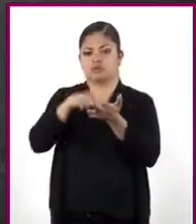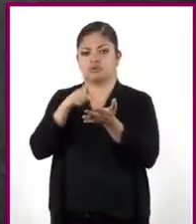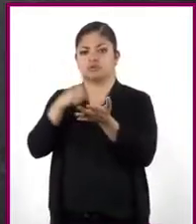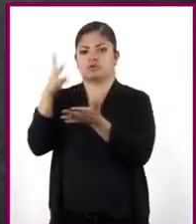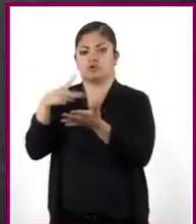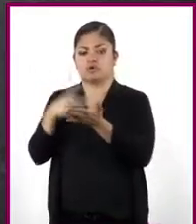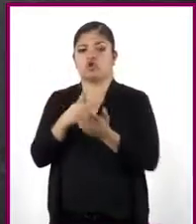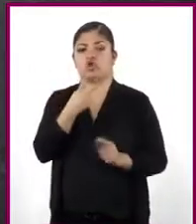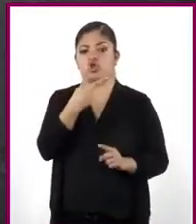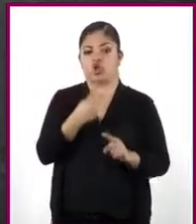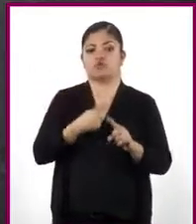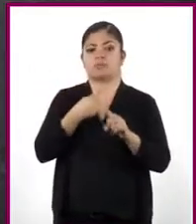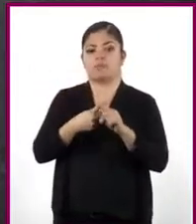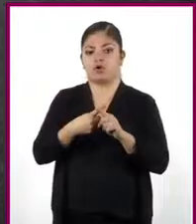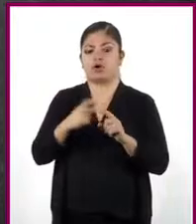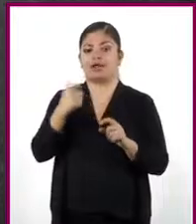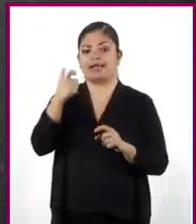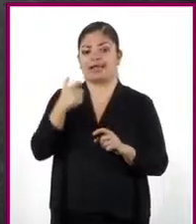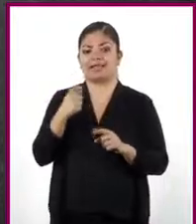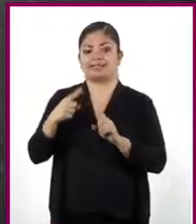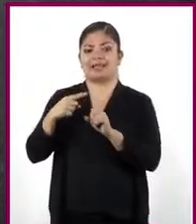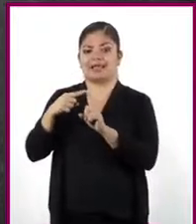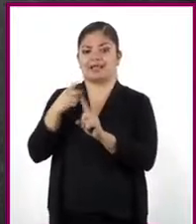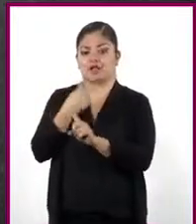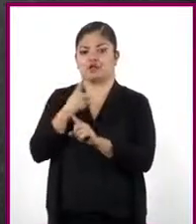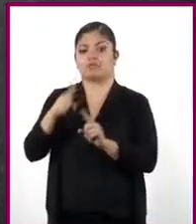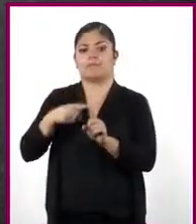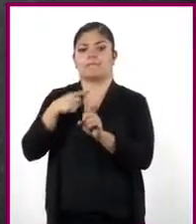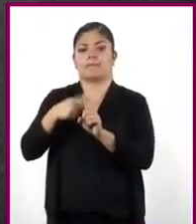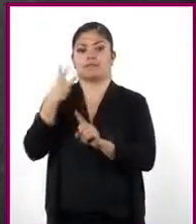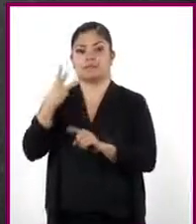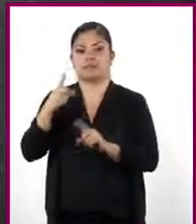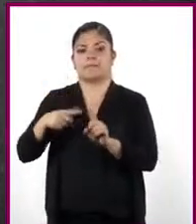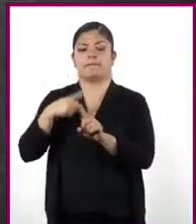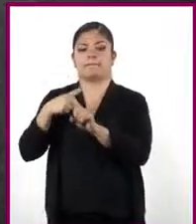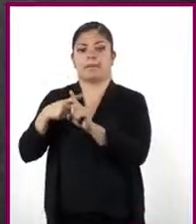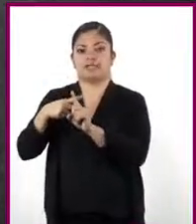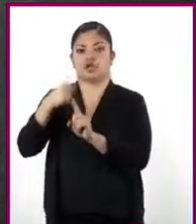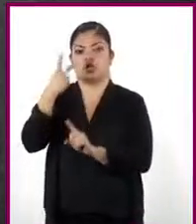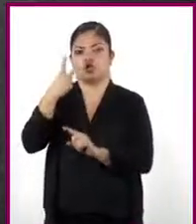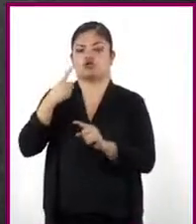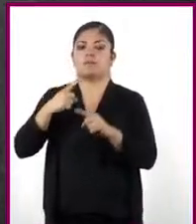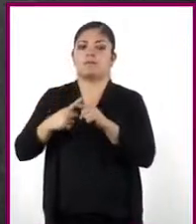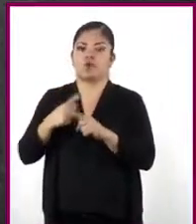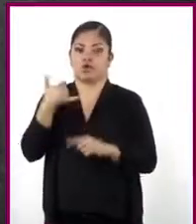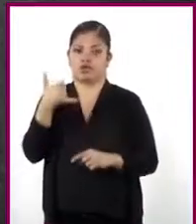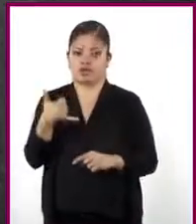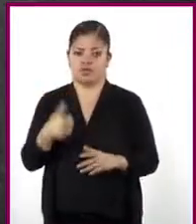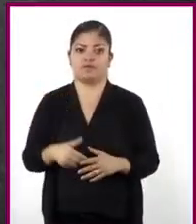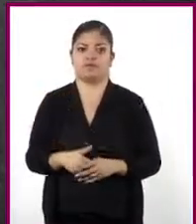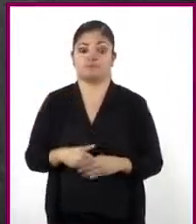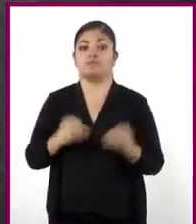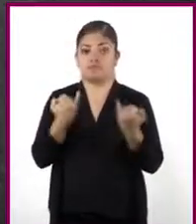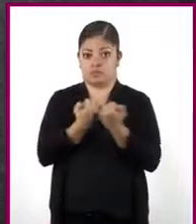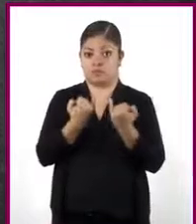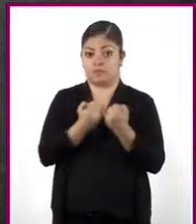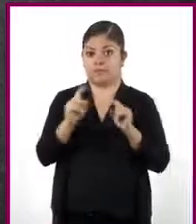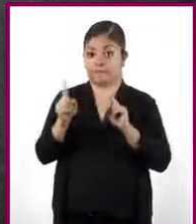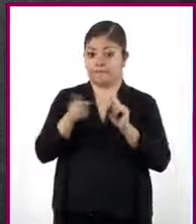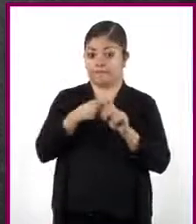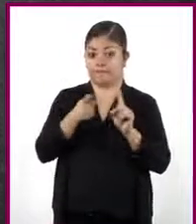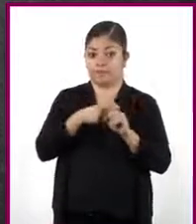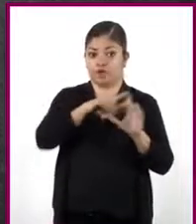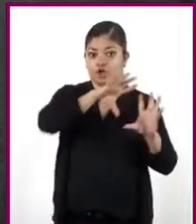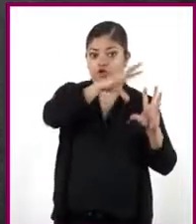2 por X entre 2 más 3 más 2 por Y. También podríamos sumar primero sus lados